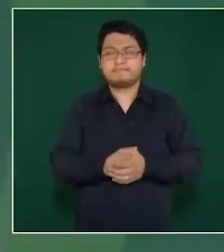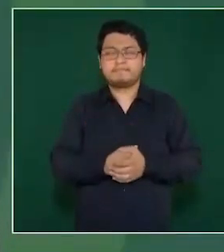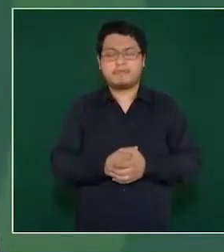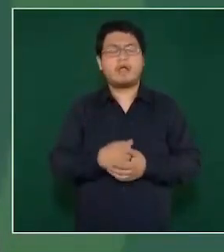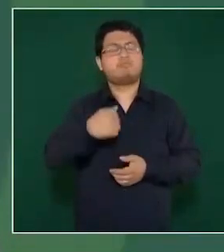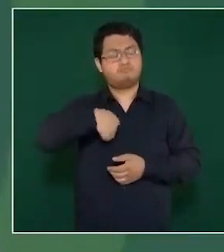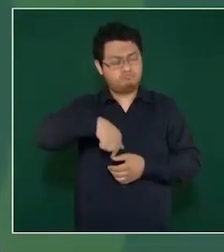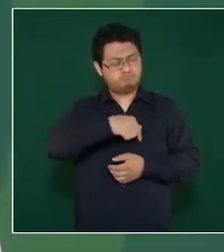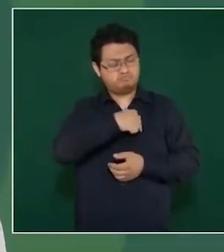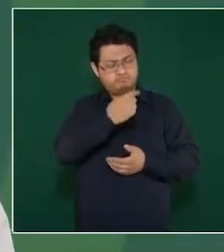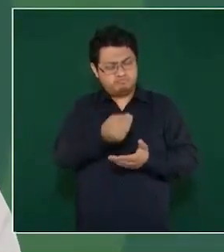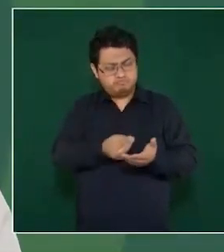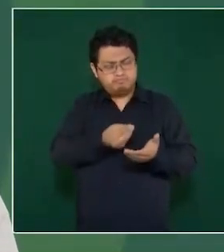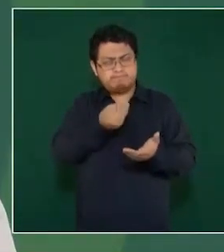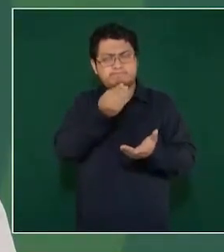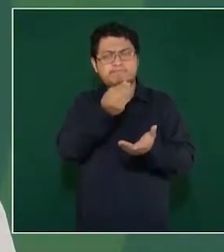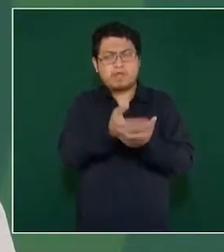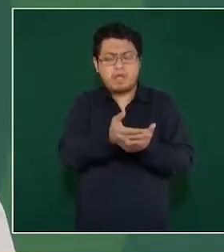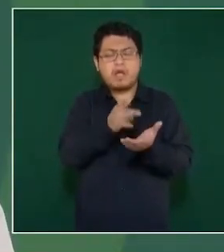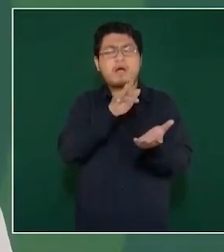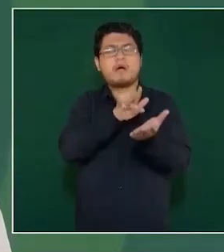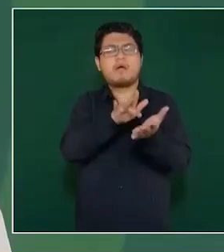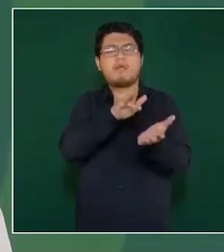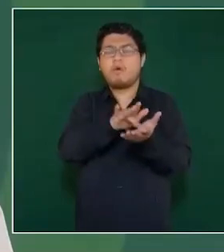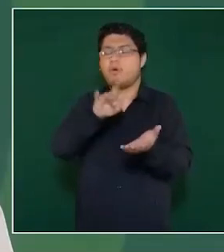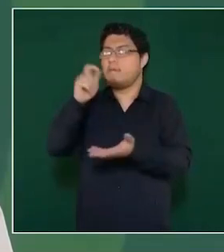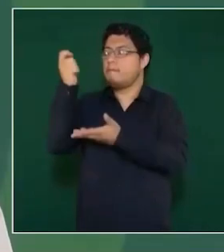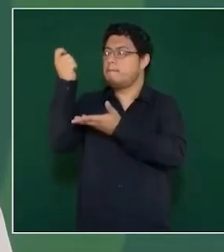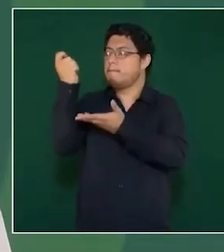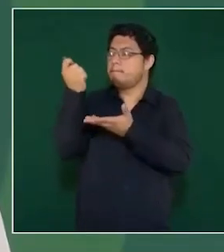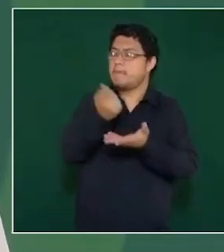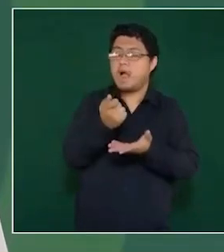porción del presupuesto federal.